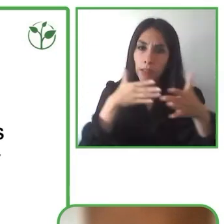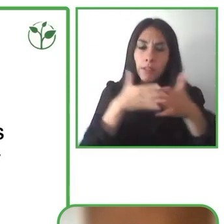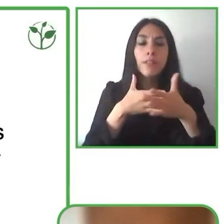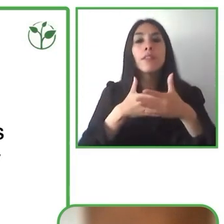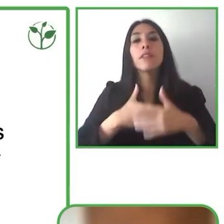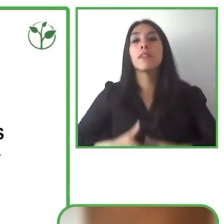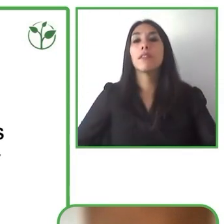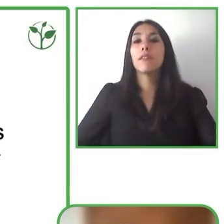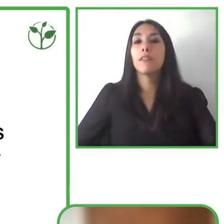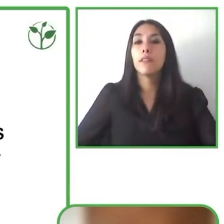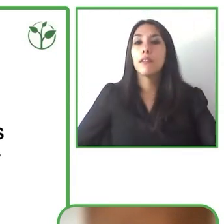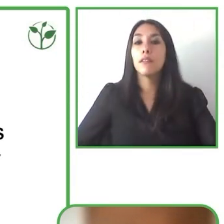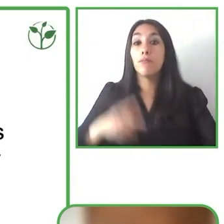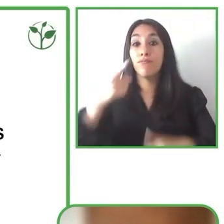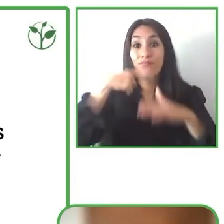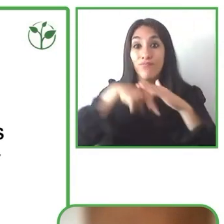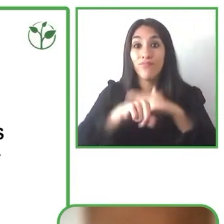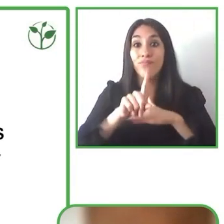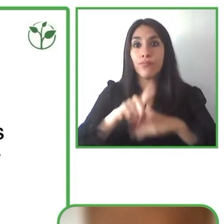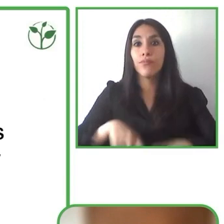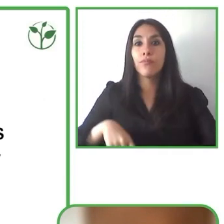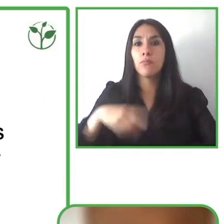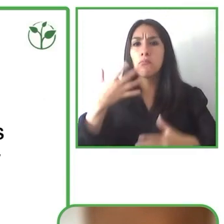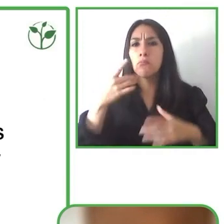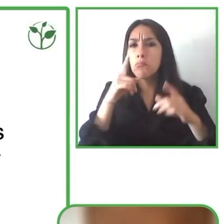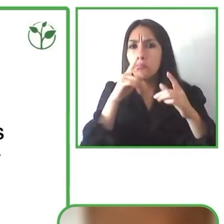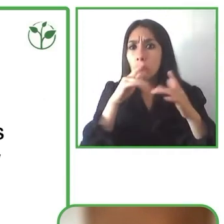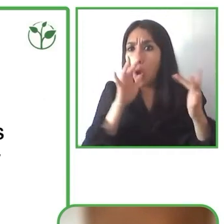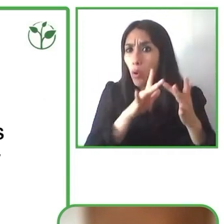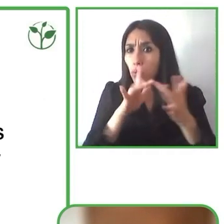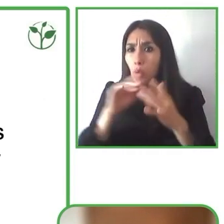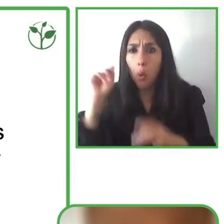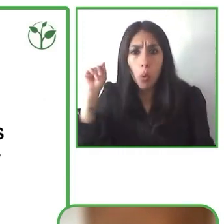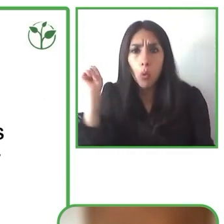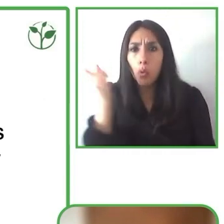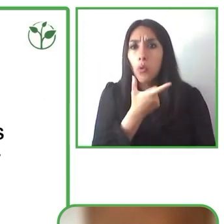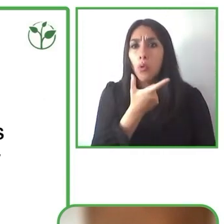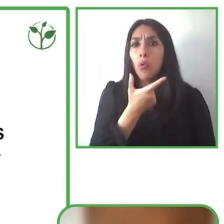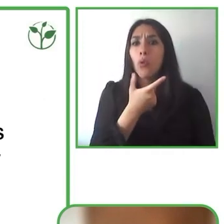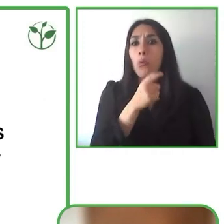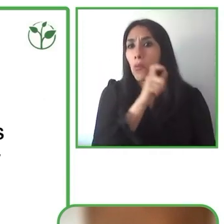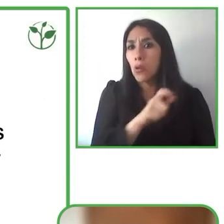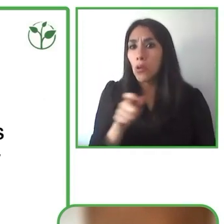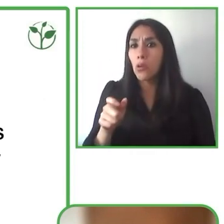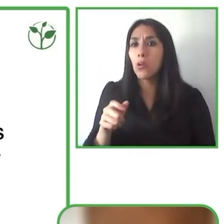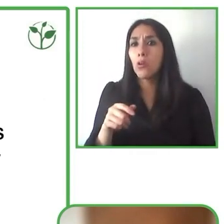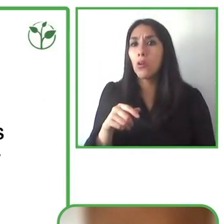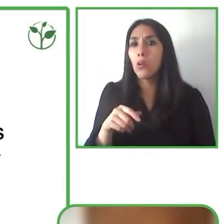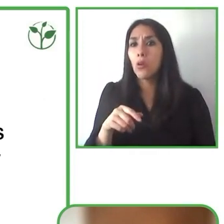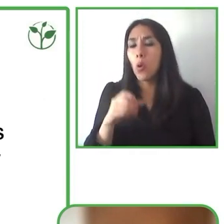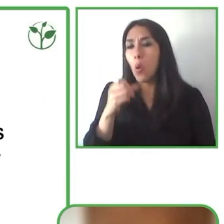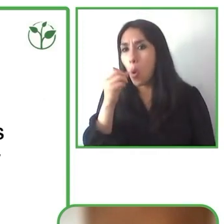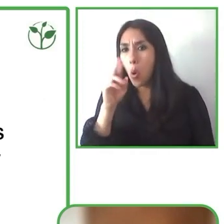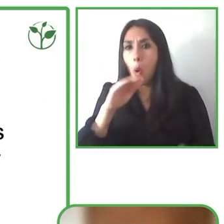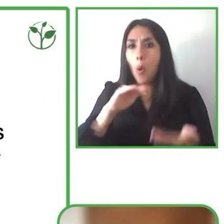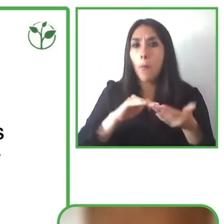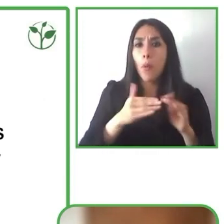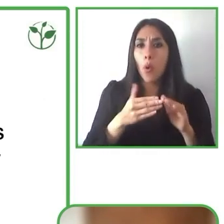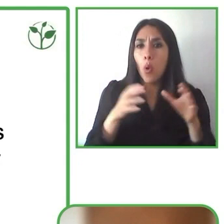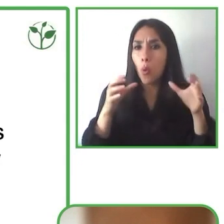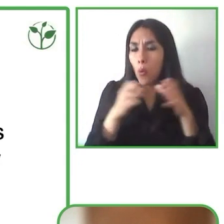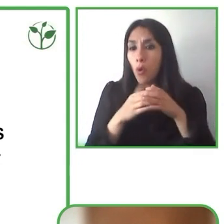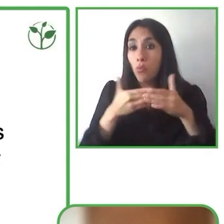participación ya sea de las personas de una comunidad a los procesos culturales o al ecosistema